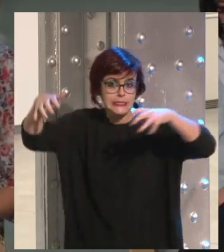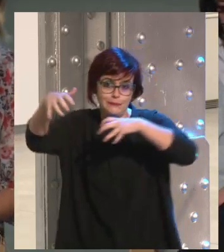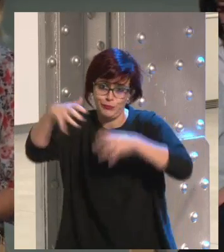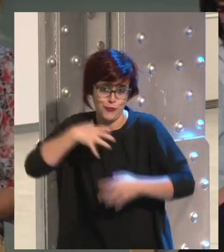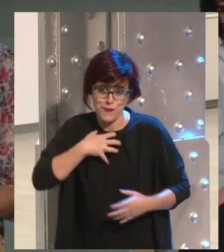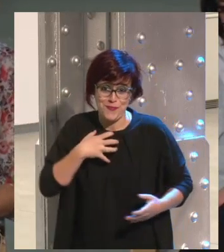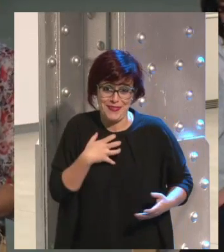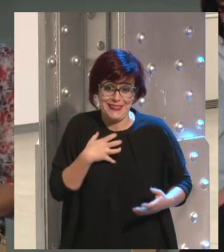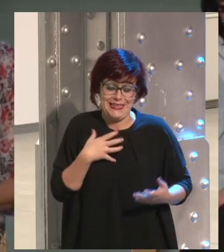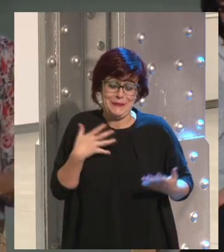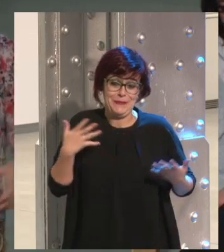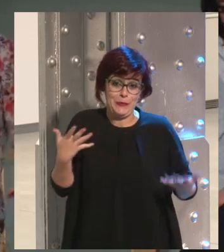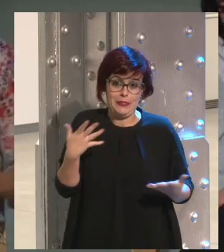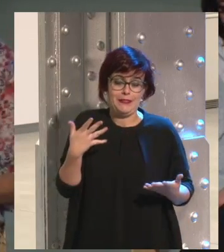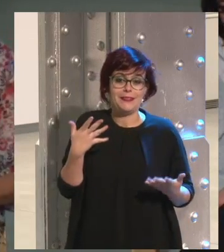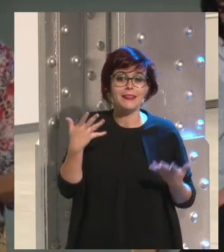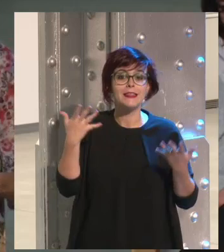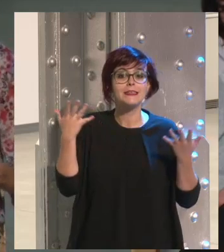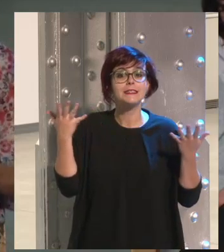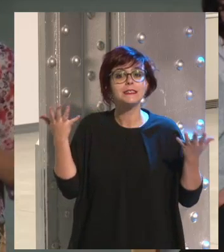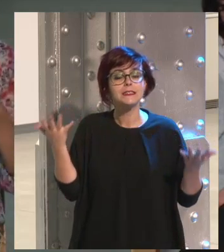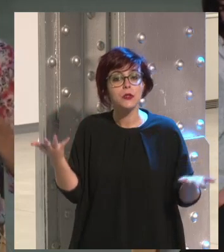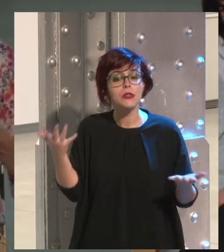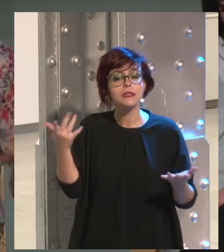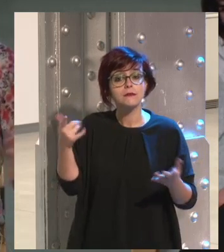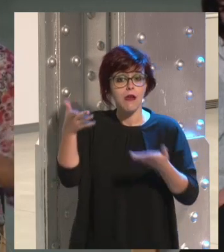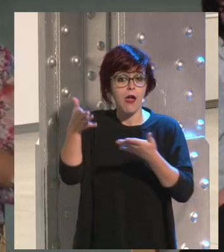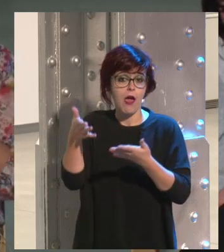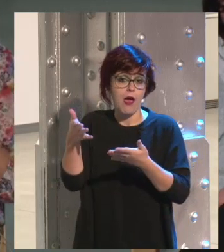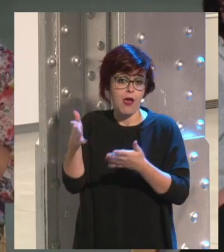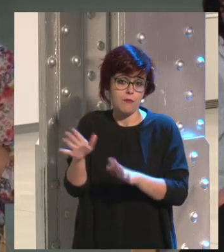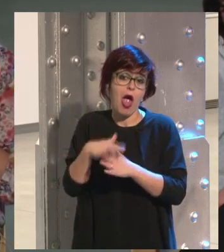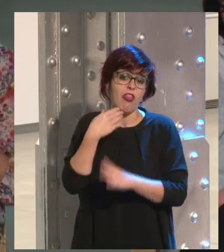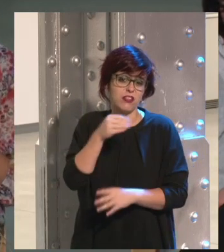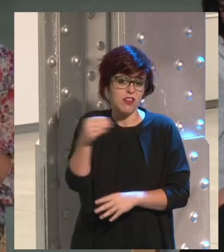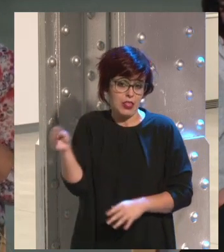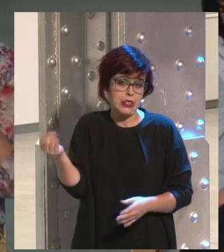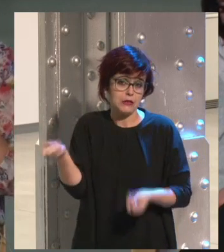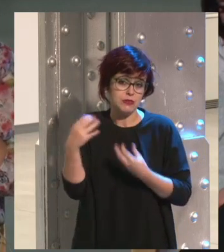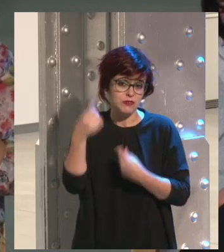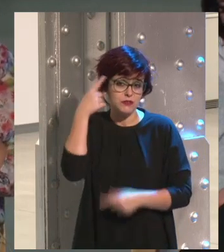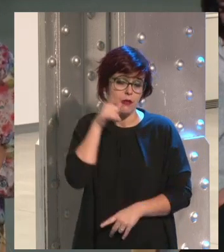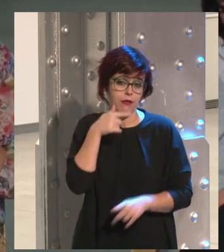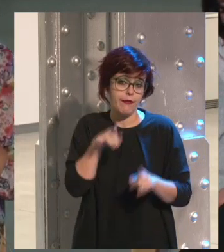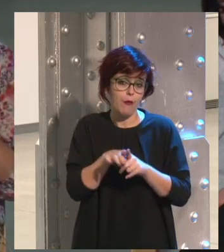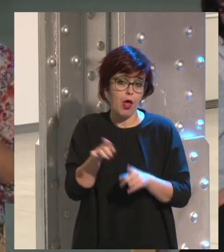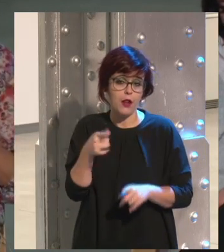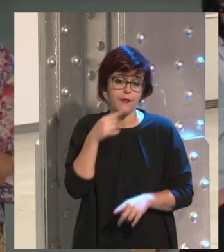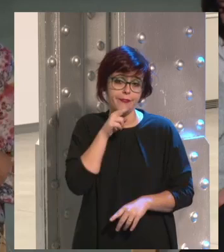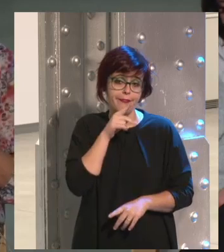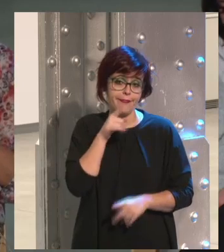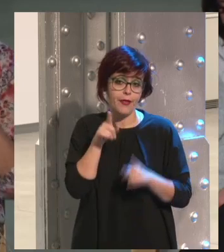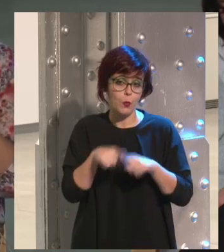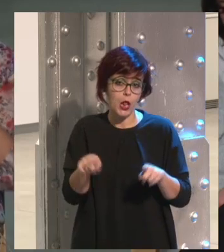atrás. Entonces, bueno, pues él me dijo de esta forma que hablan los adolescentes, bastante monólogo, ¿verdad? O sea, sobre